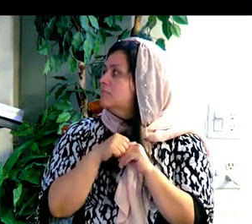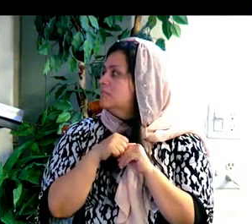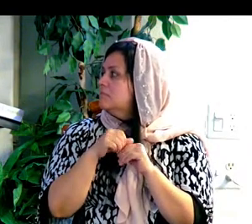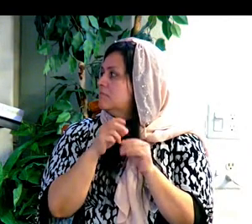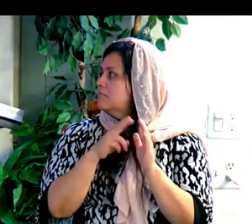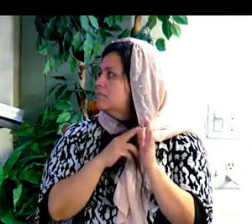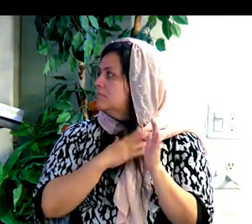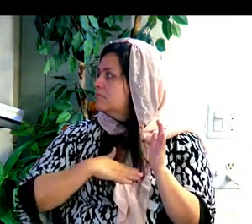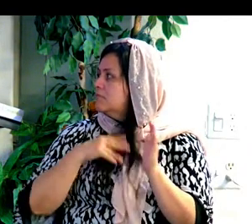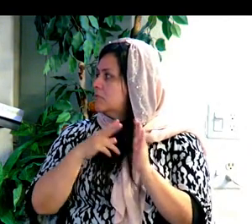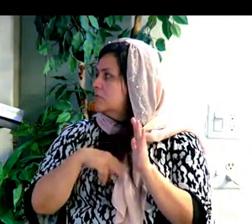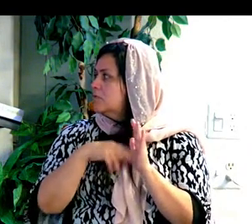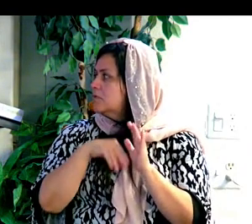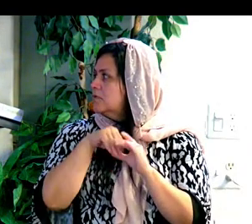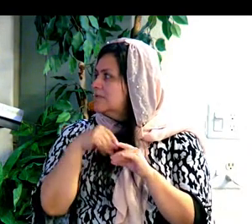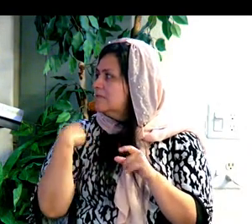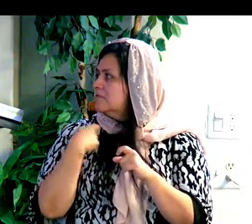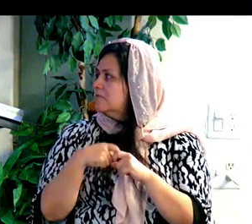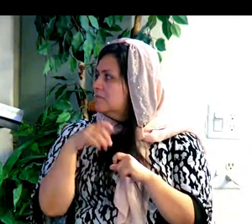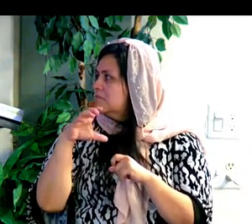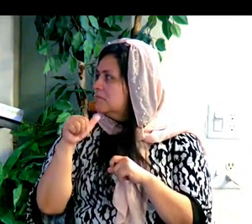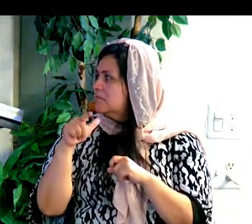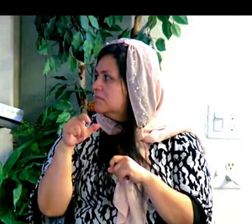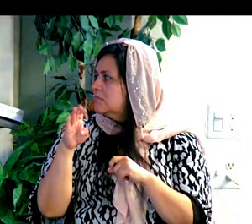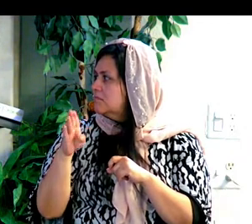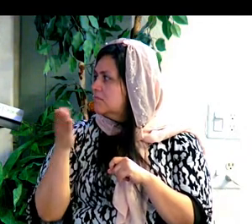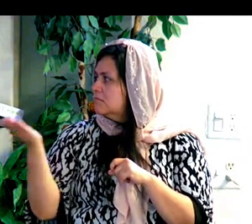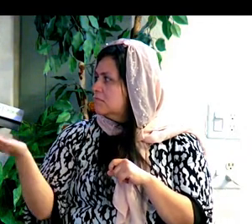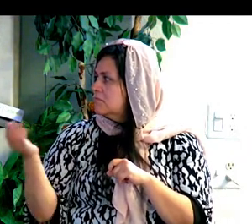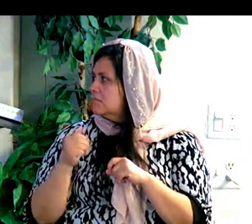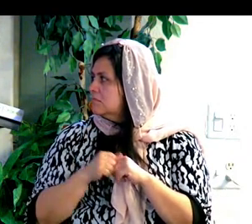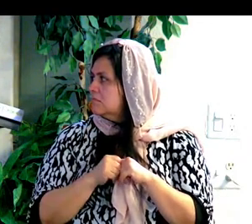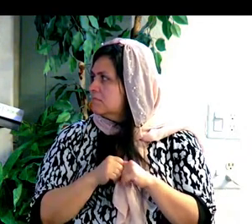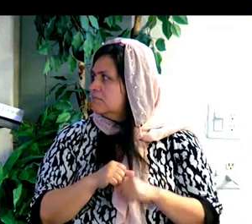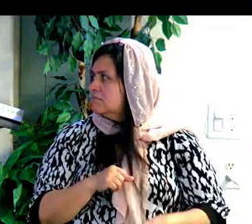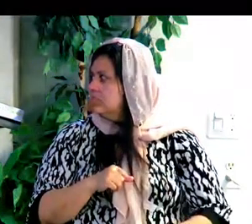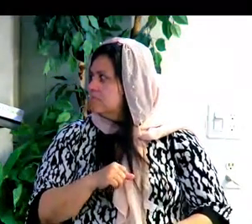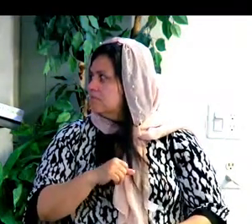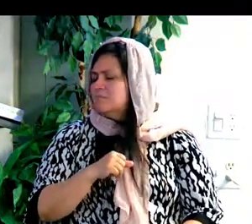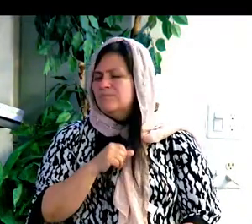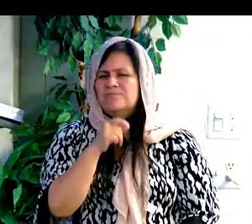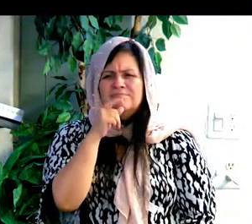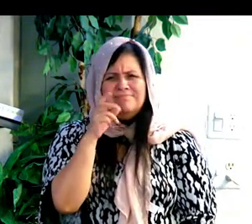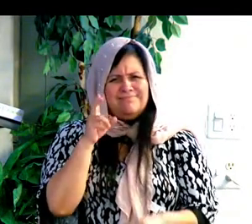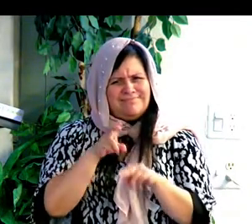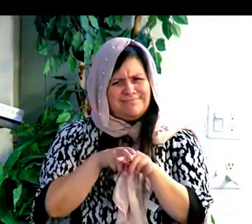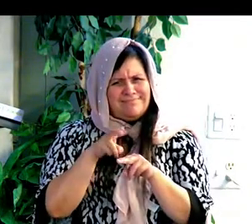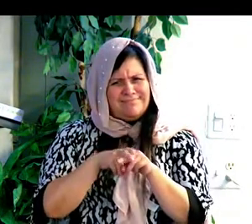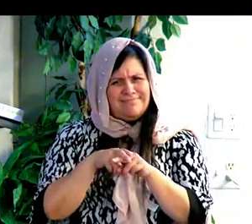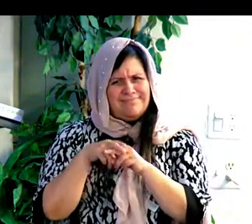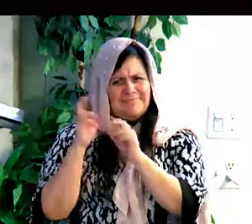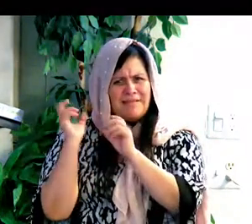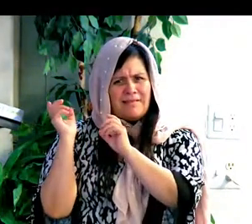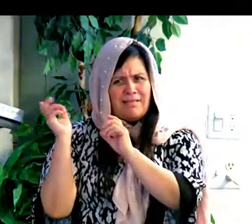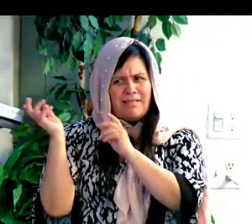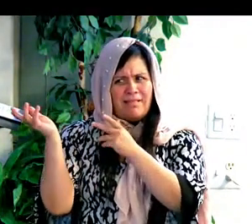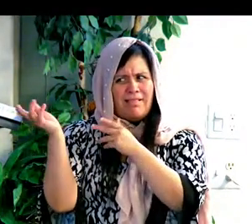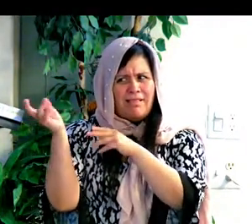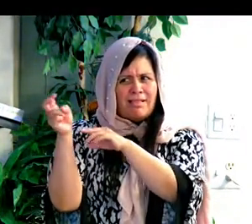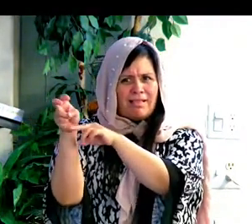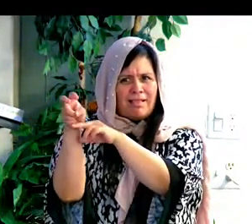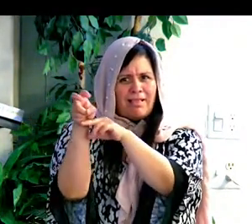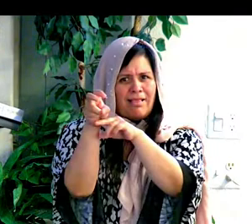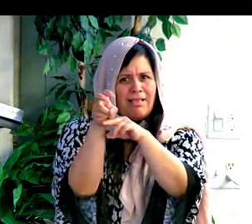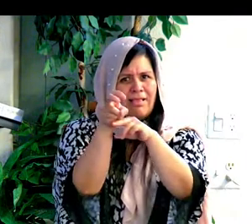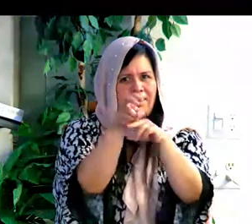español. Songs of Solomon. Dice, quién es esa chair que viene. Parece que este el chair de Solomon.